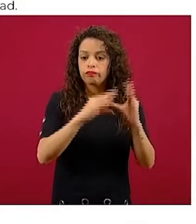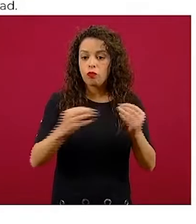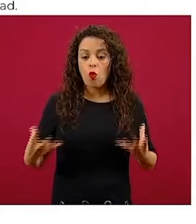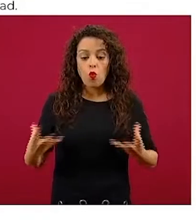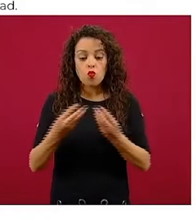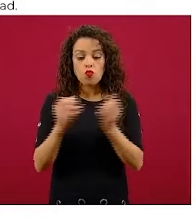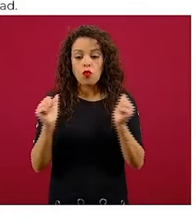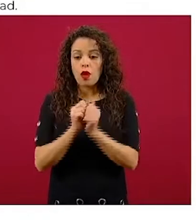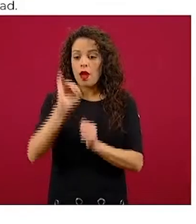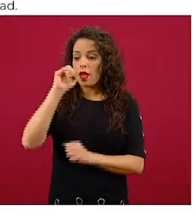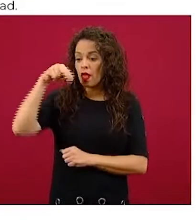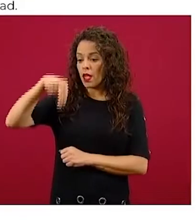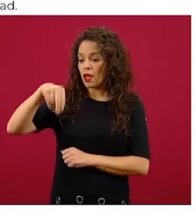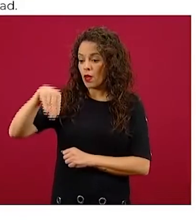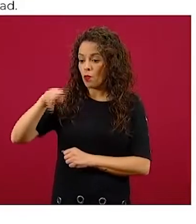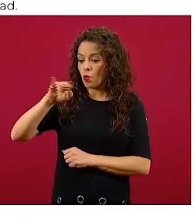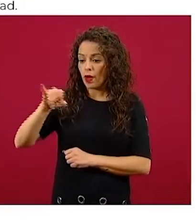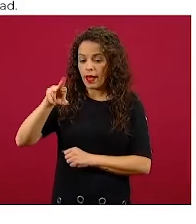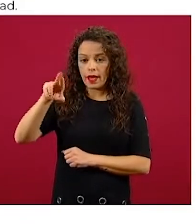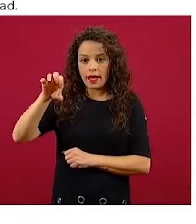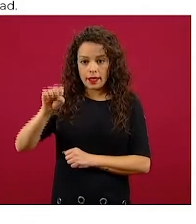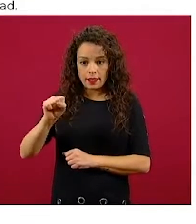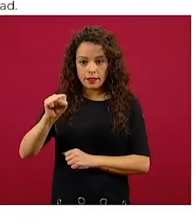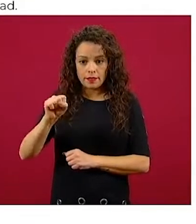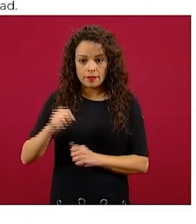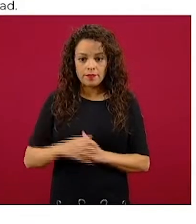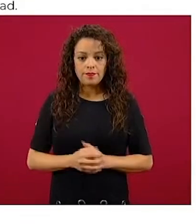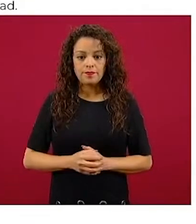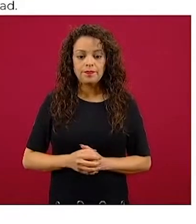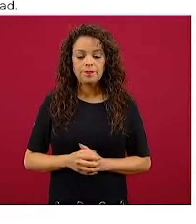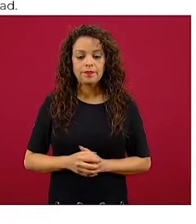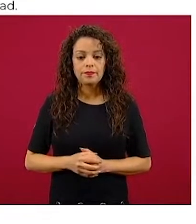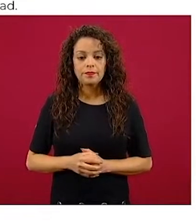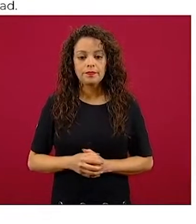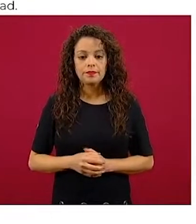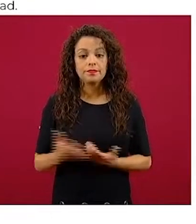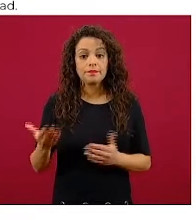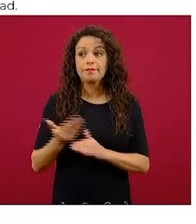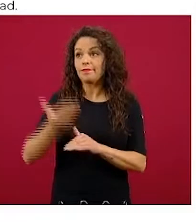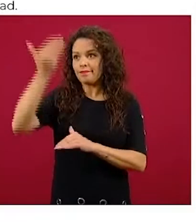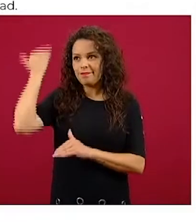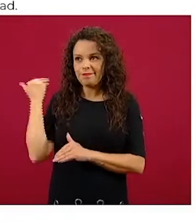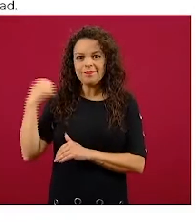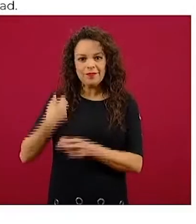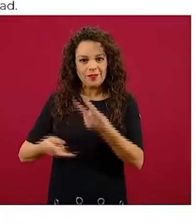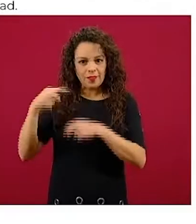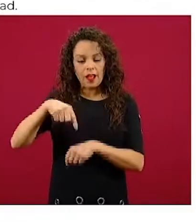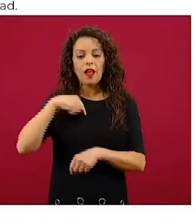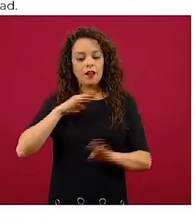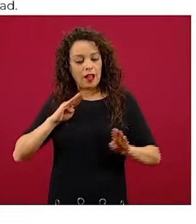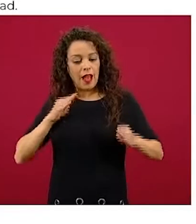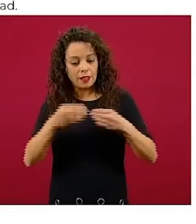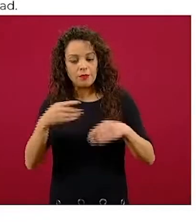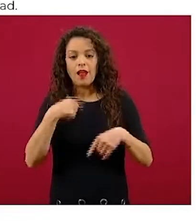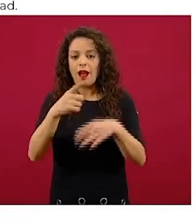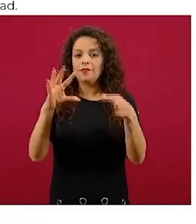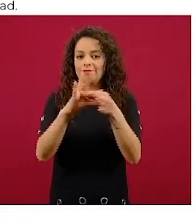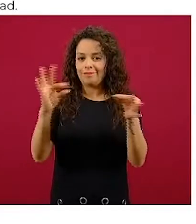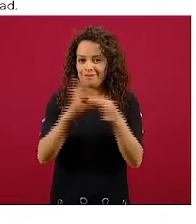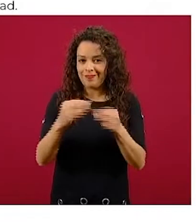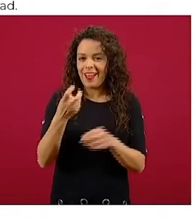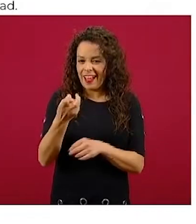Nain Gassman, la sencilla anterior, cuando explicó en específico sobre qué trataba eso, por ejemplo.